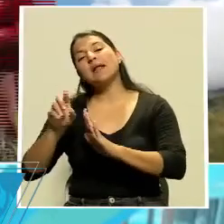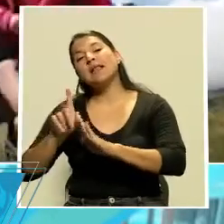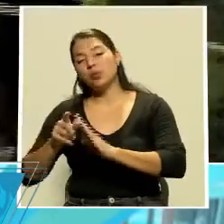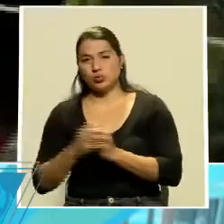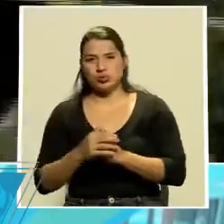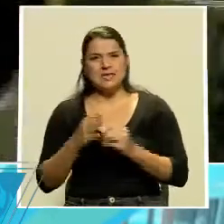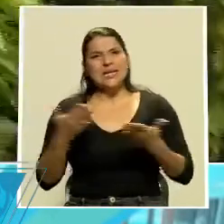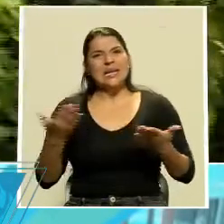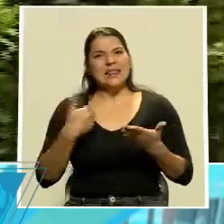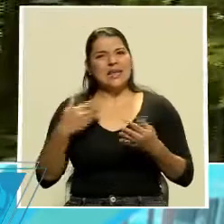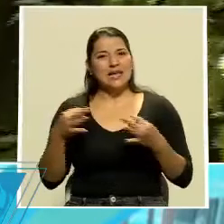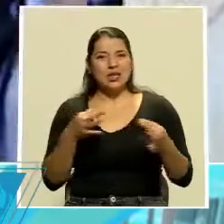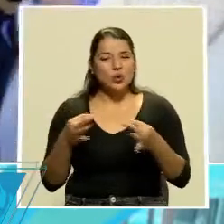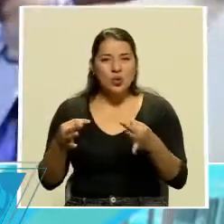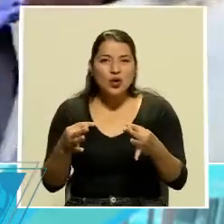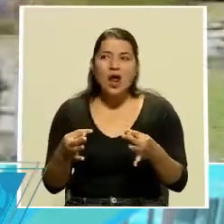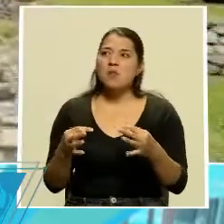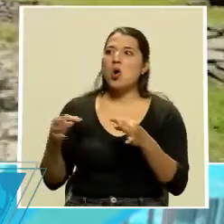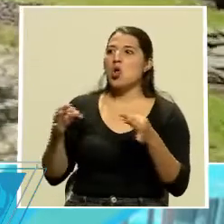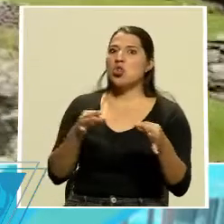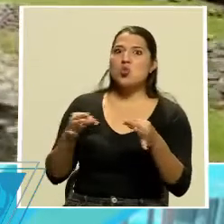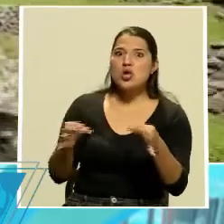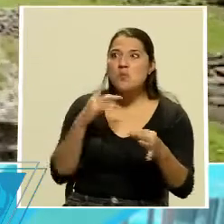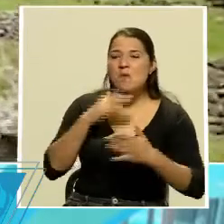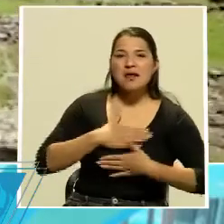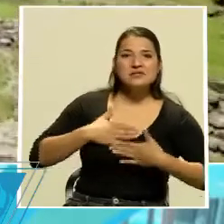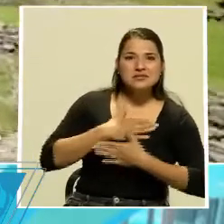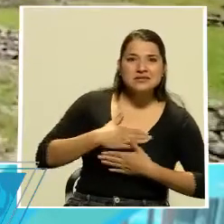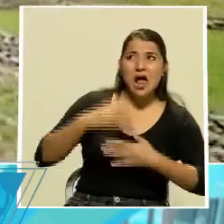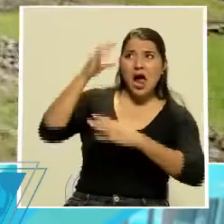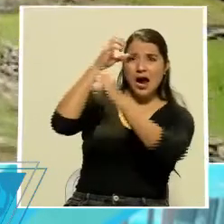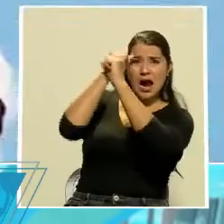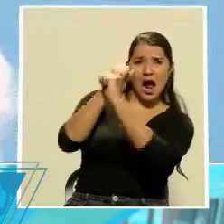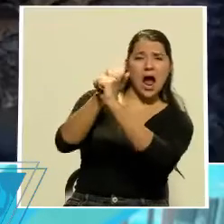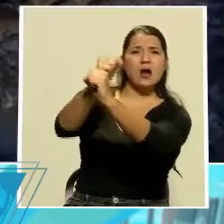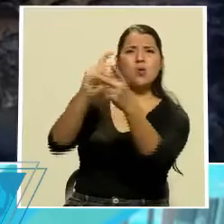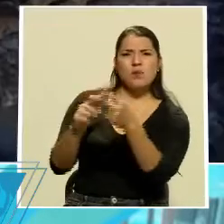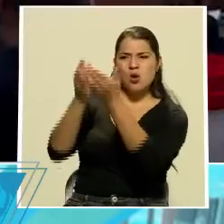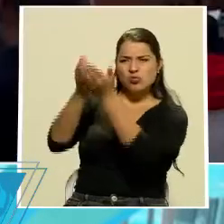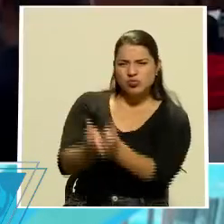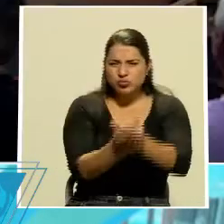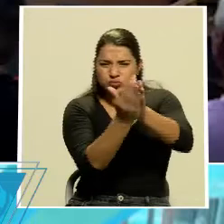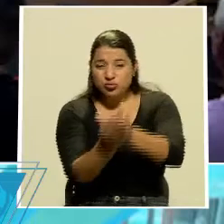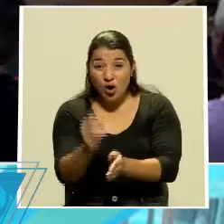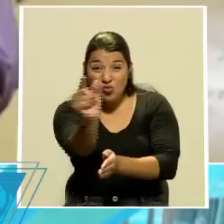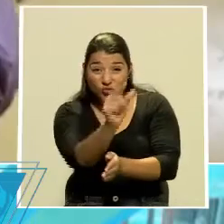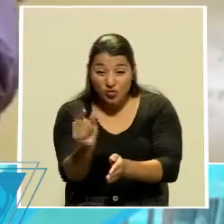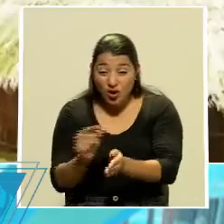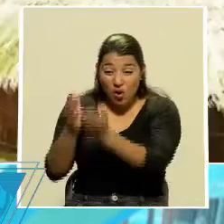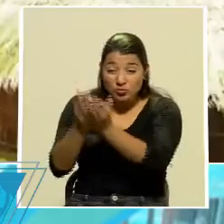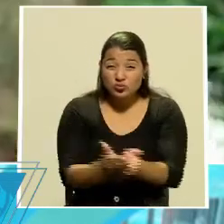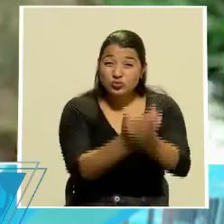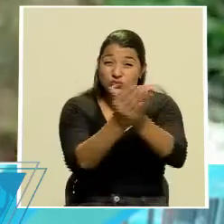turismo de aventura, canopy, rafting. Es importante que sepan que somos la cuna del rafting.